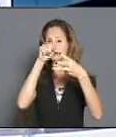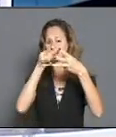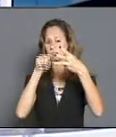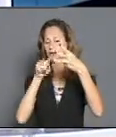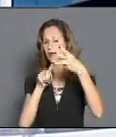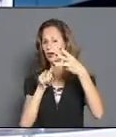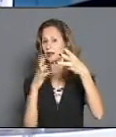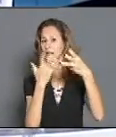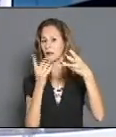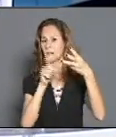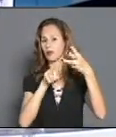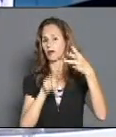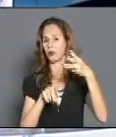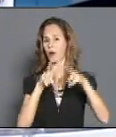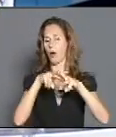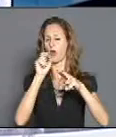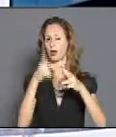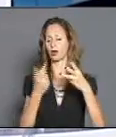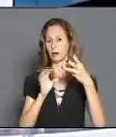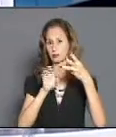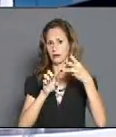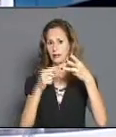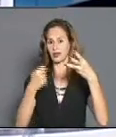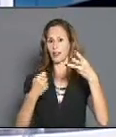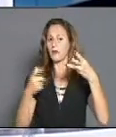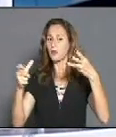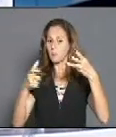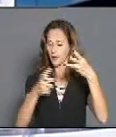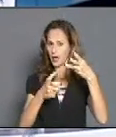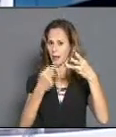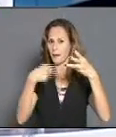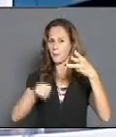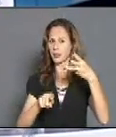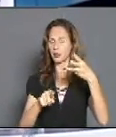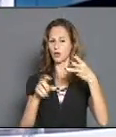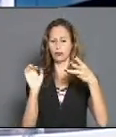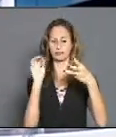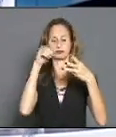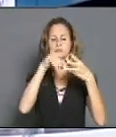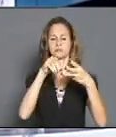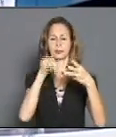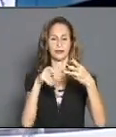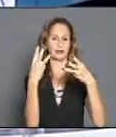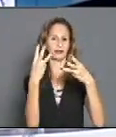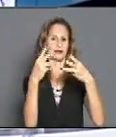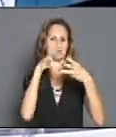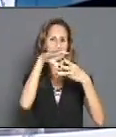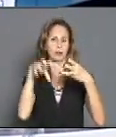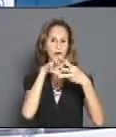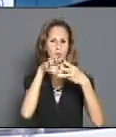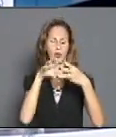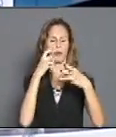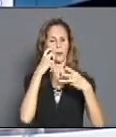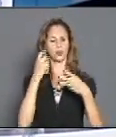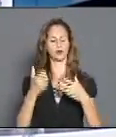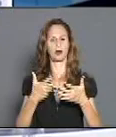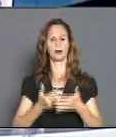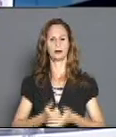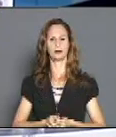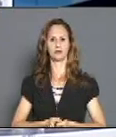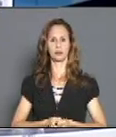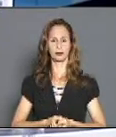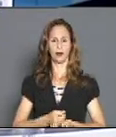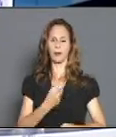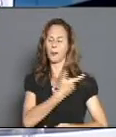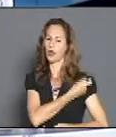país siempre van a decir que va bajando indudablemente, pero estamos ahí en esa problemática. La vacunación hay que